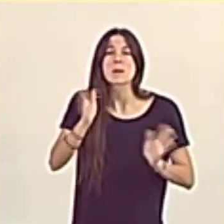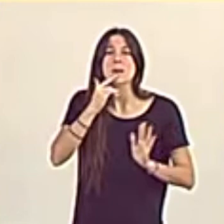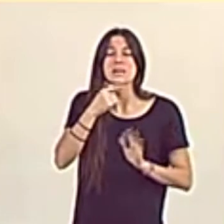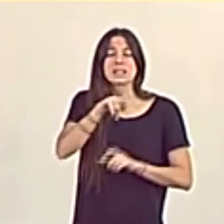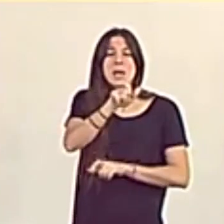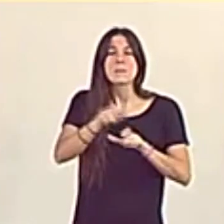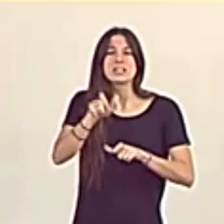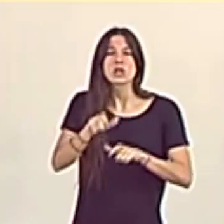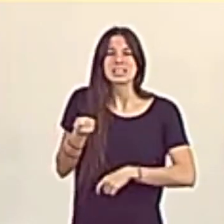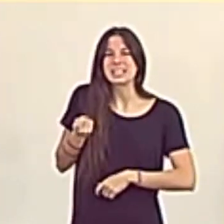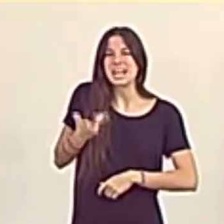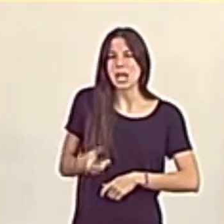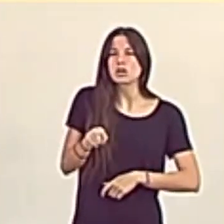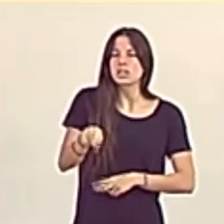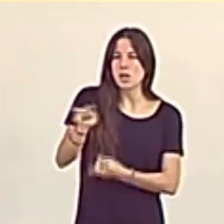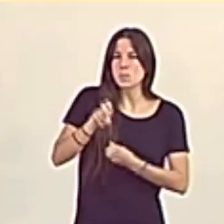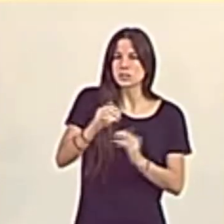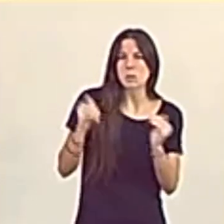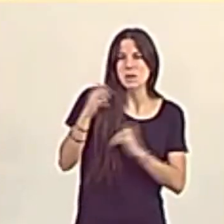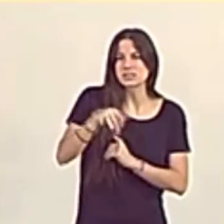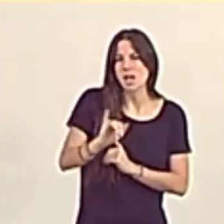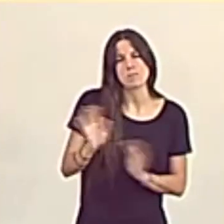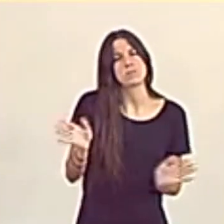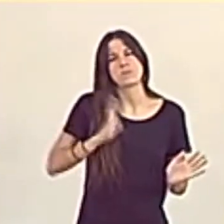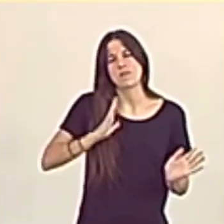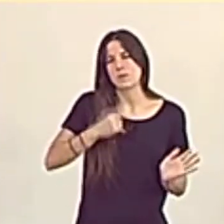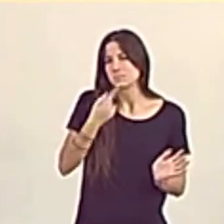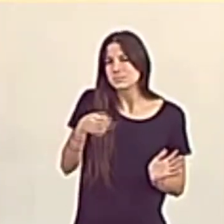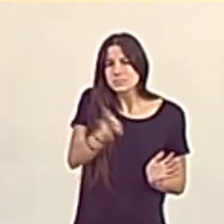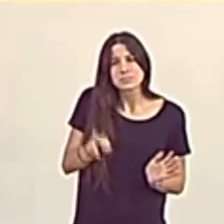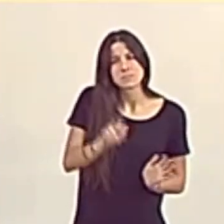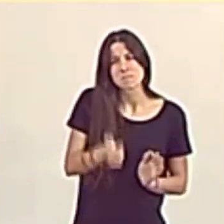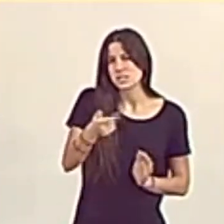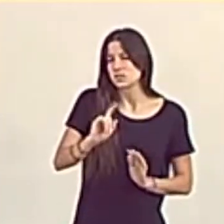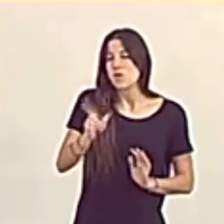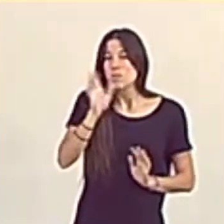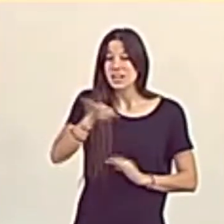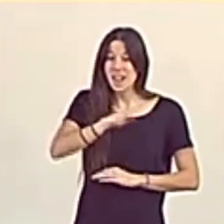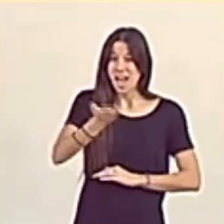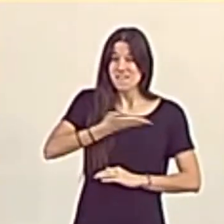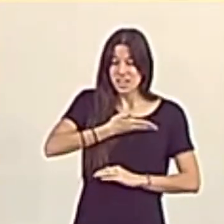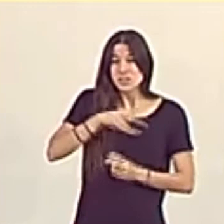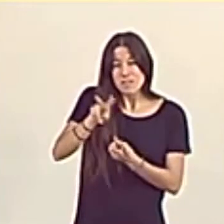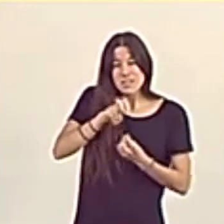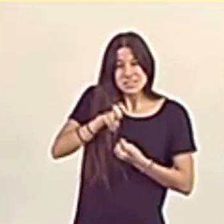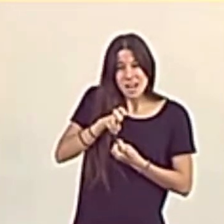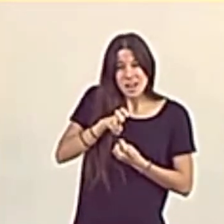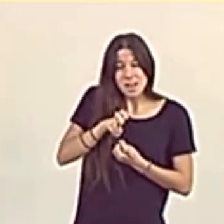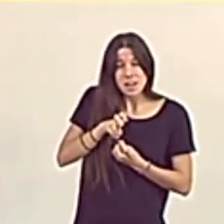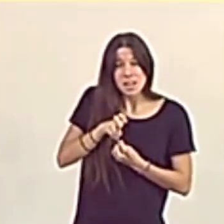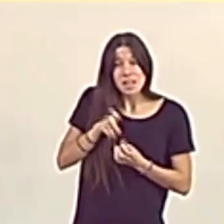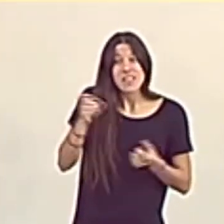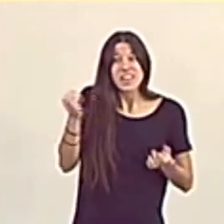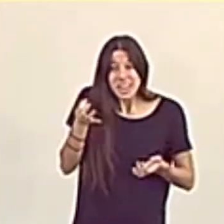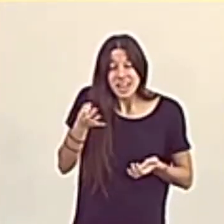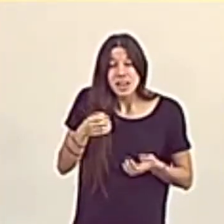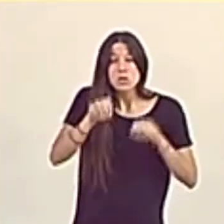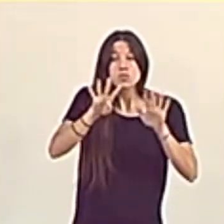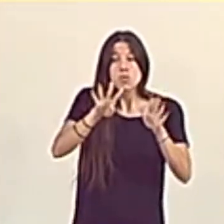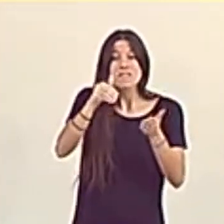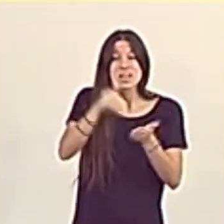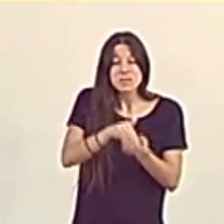muy ricos. No persistan, por favor, porque el hachazo fiscal en estos presupuestos es de 9.000